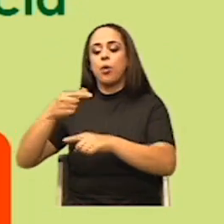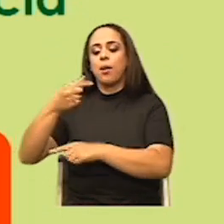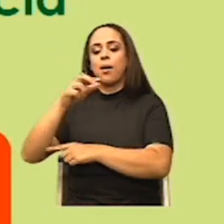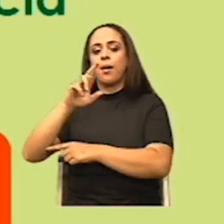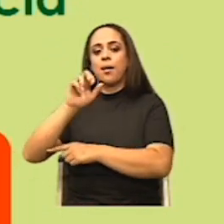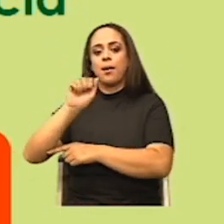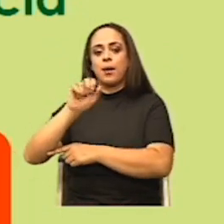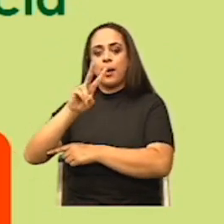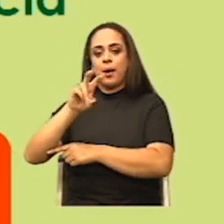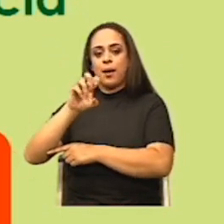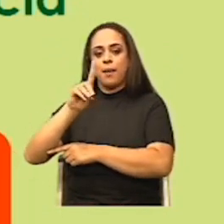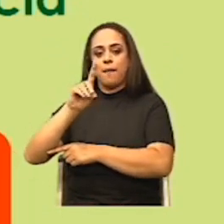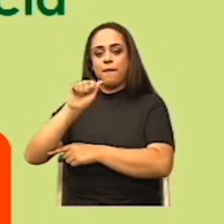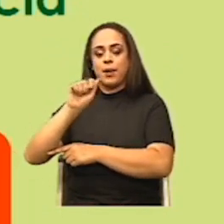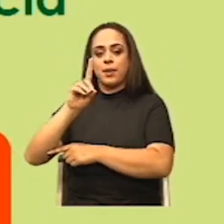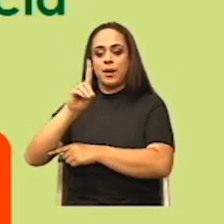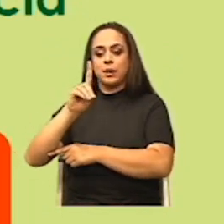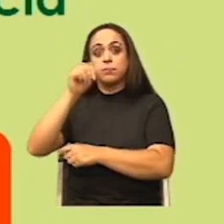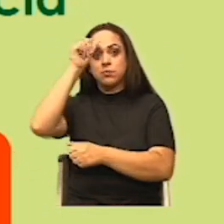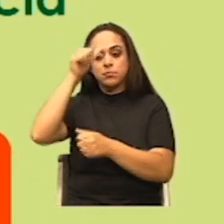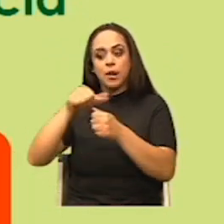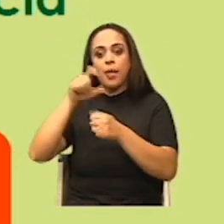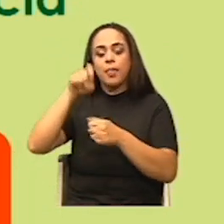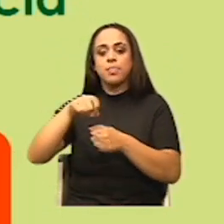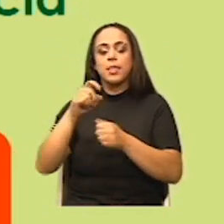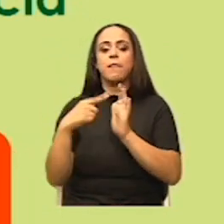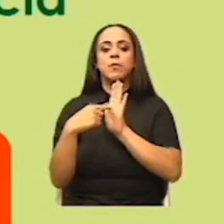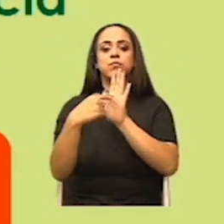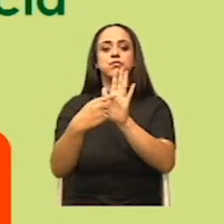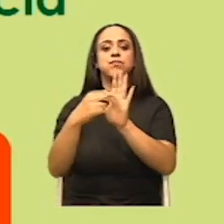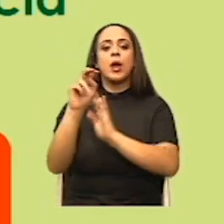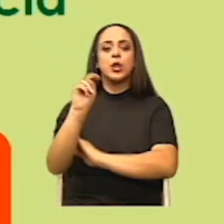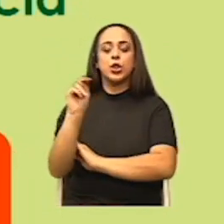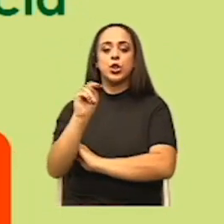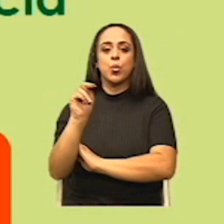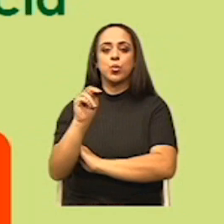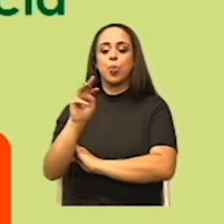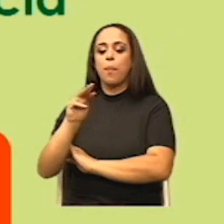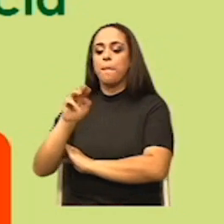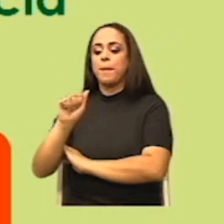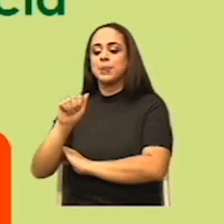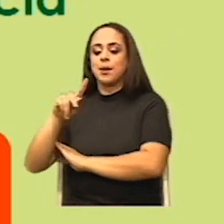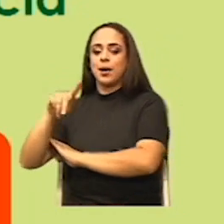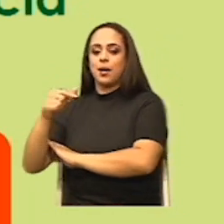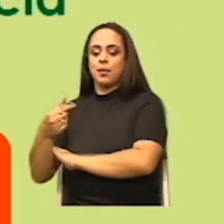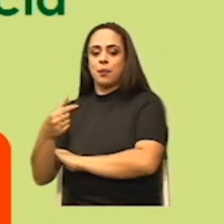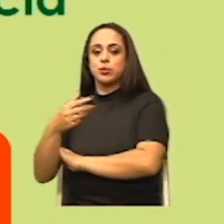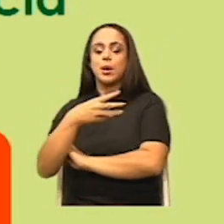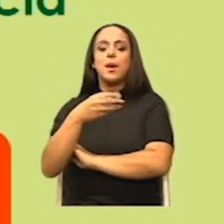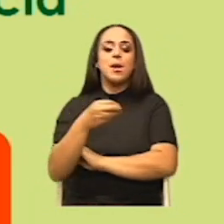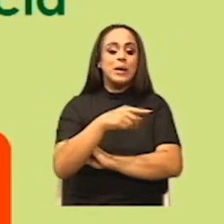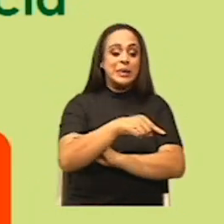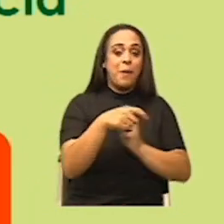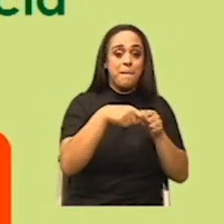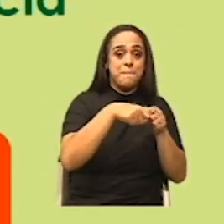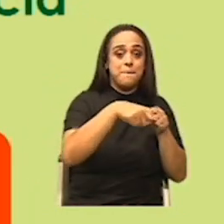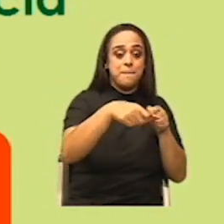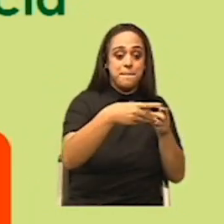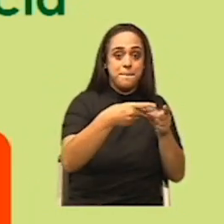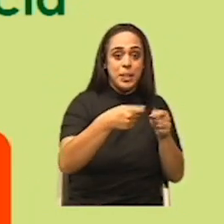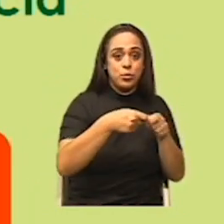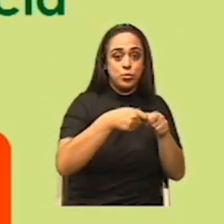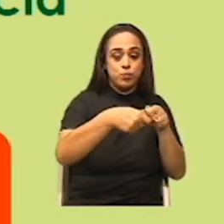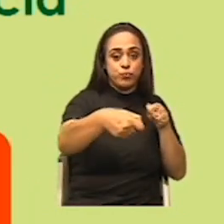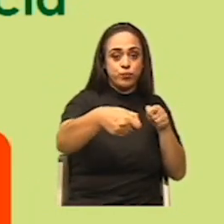fuerza y que se debe expresar en Newton, la masa en kilogramos y la aceleración de la gravedad en metros por segundo al cuadrado.